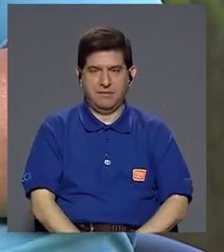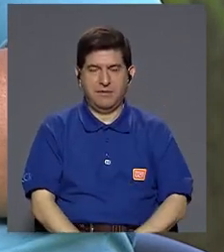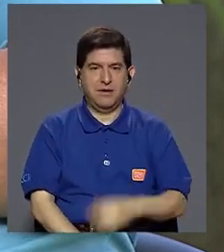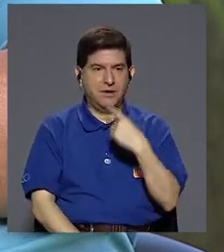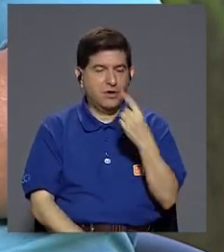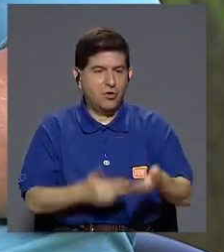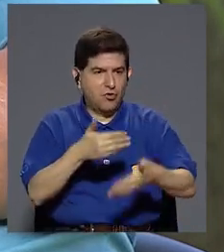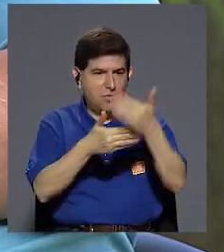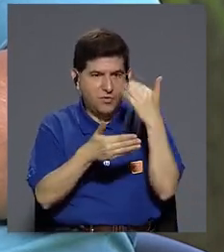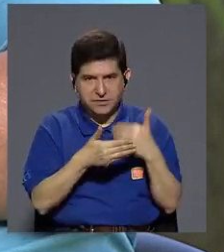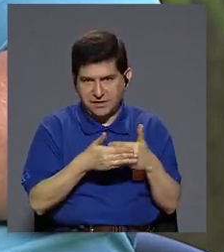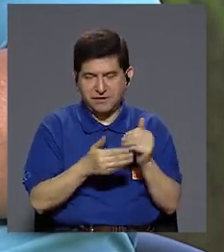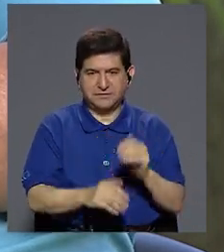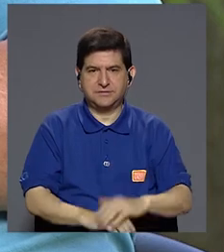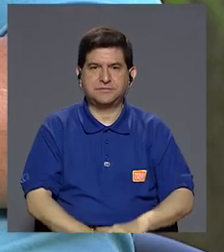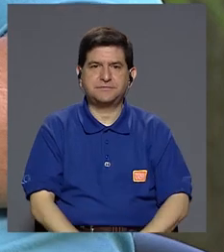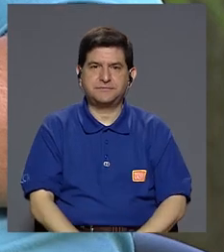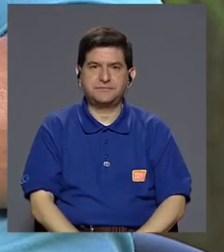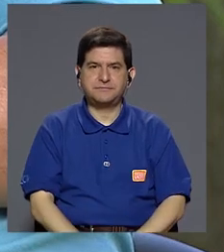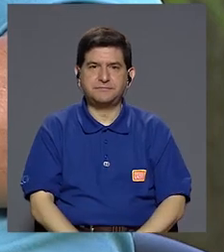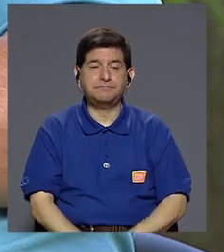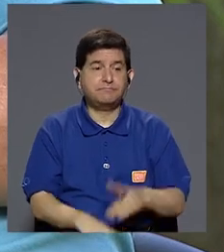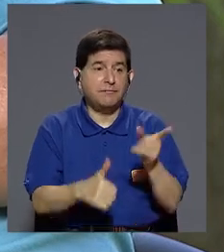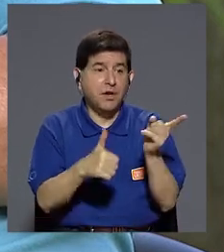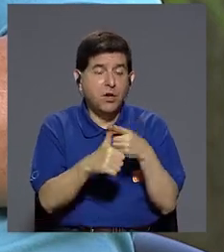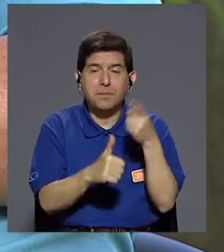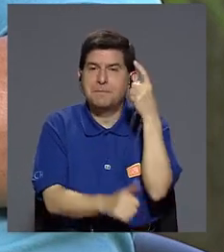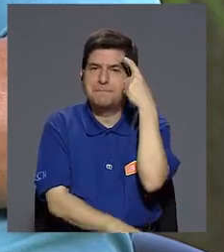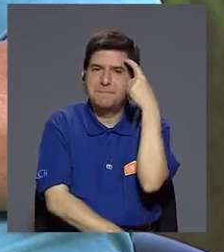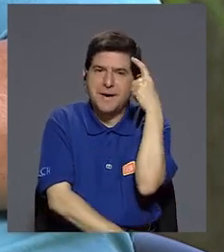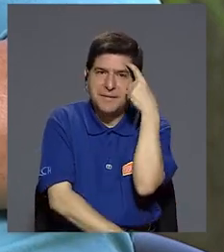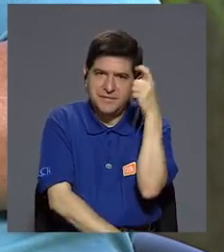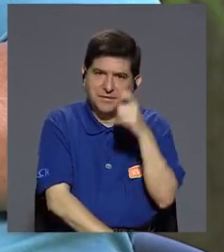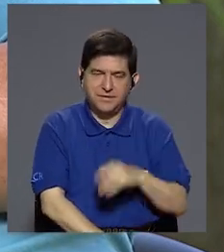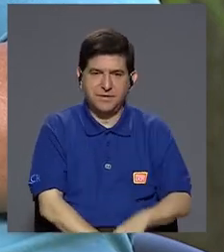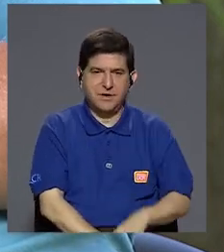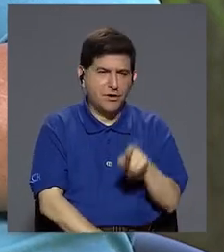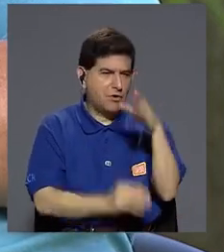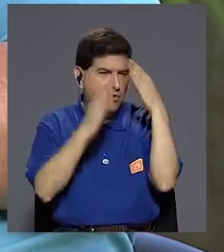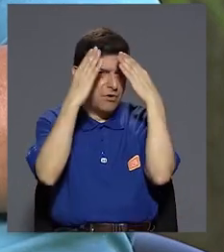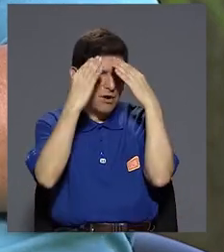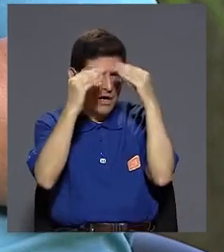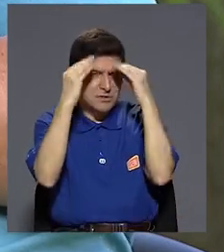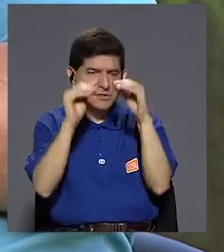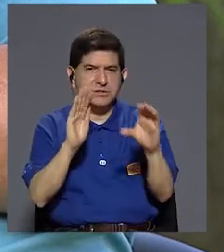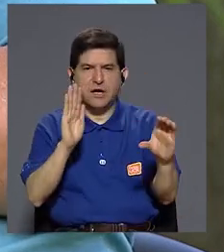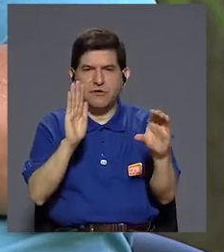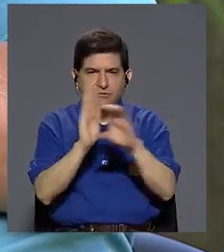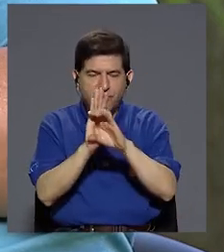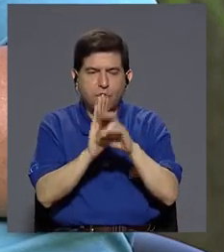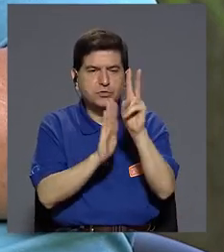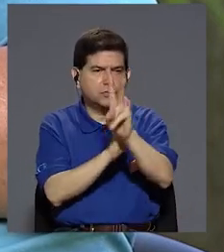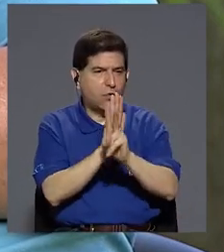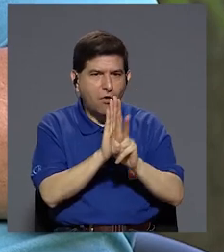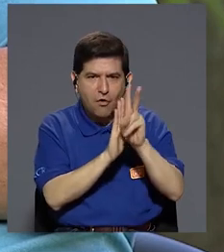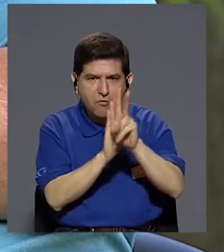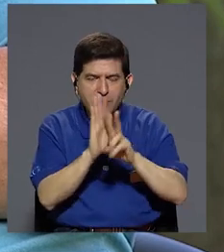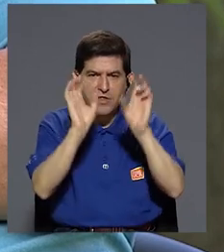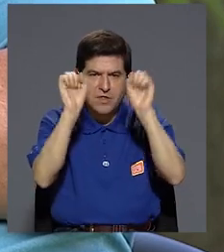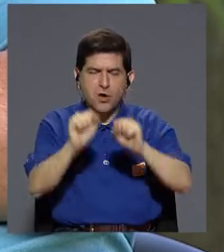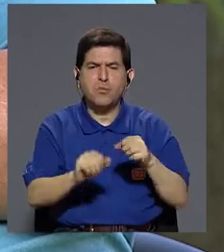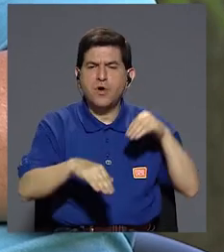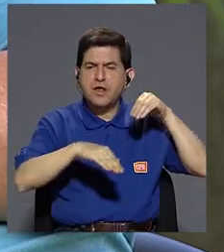mencionaba hace un rato, lo primero que tienen que pensar es, ¿esta información o esta foto o este video